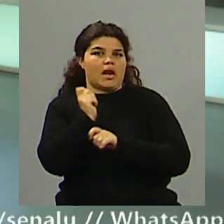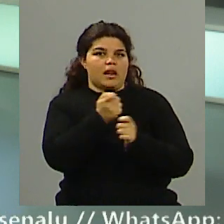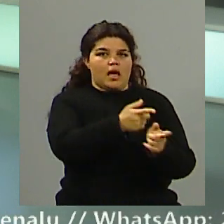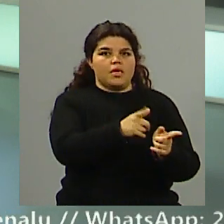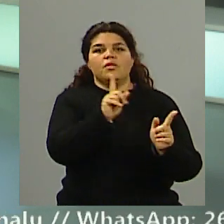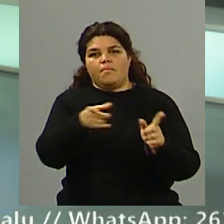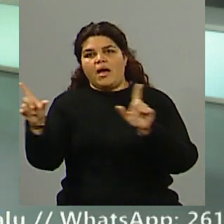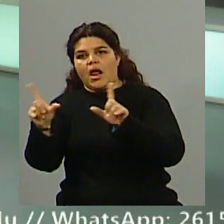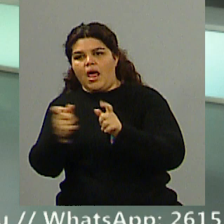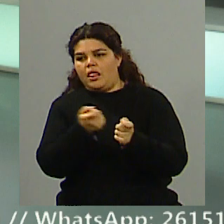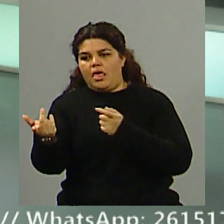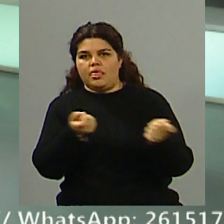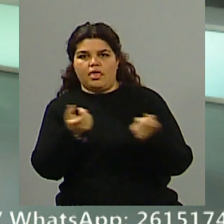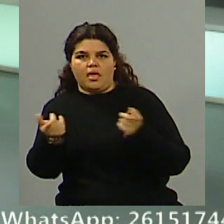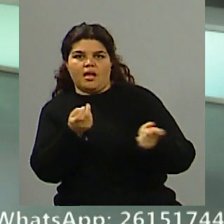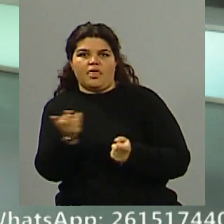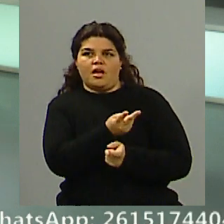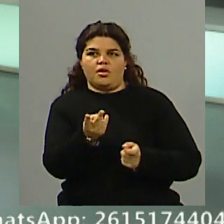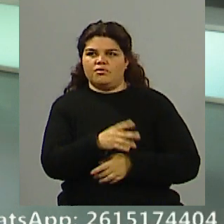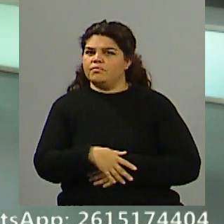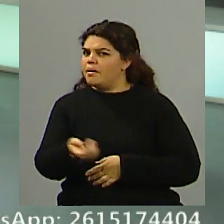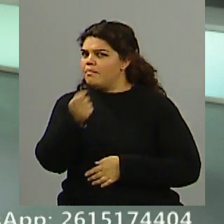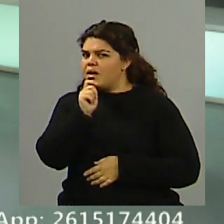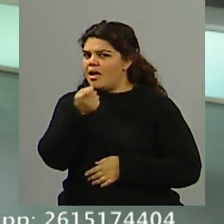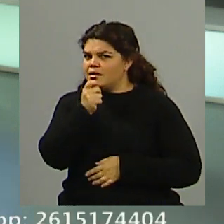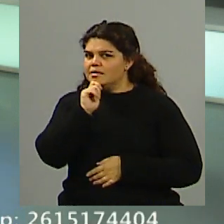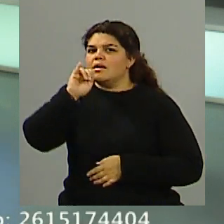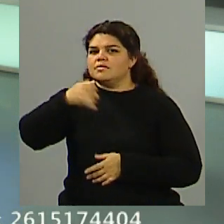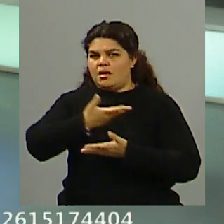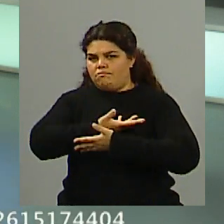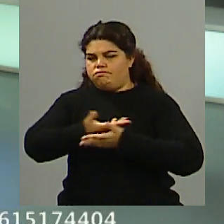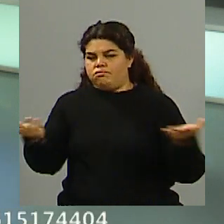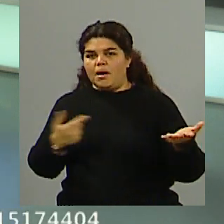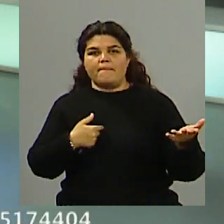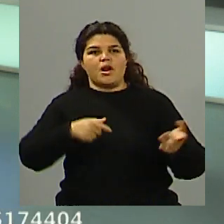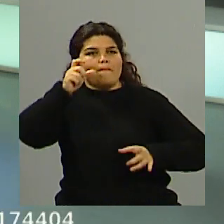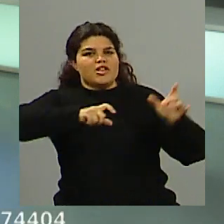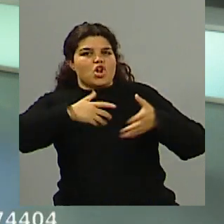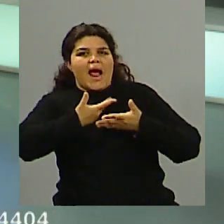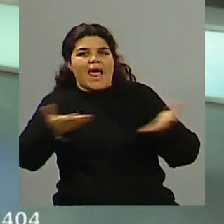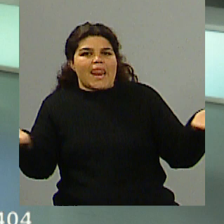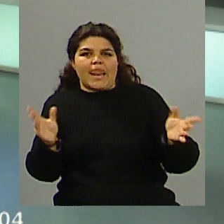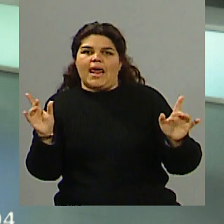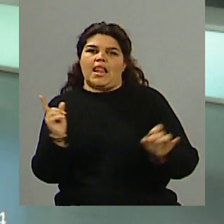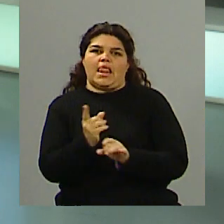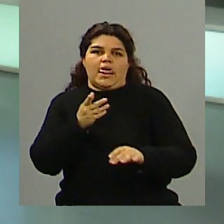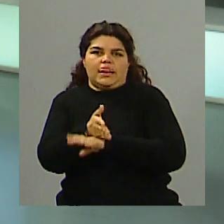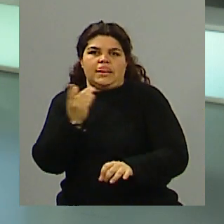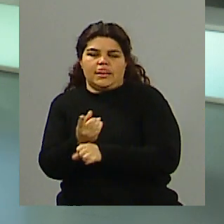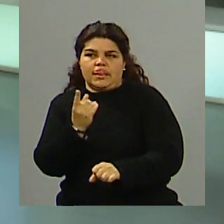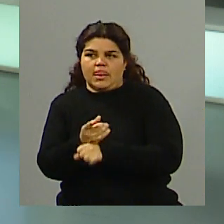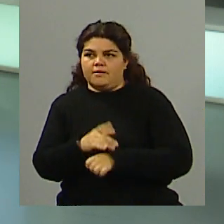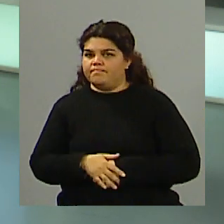¿Mucha gente? Mucha gente de la prensa, no estaba abierto al público. y ellos tenían solamente dos personas que los podían